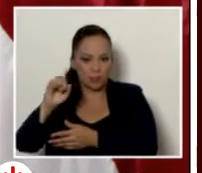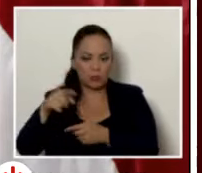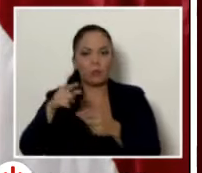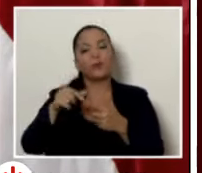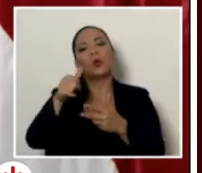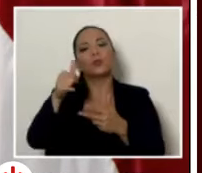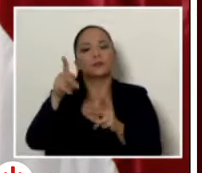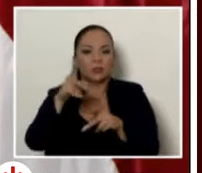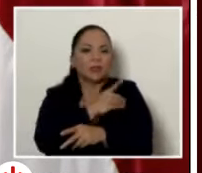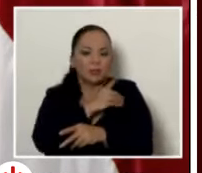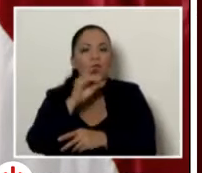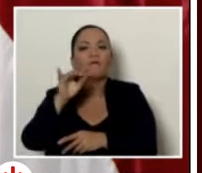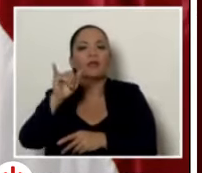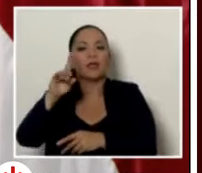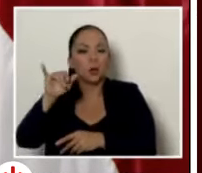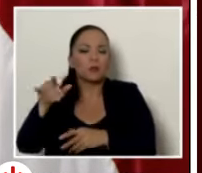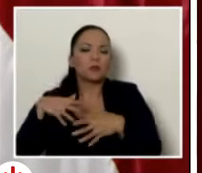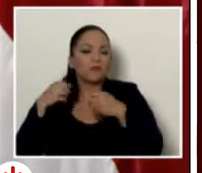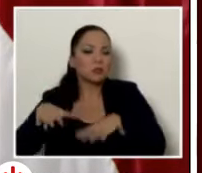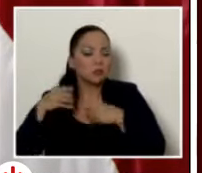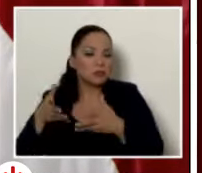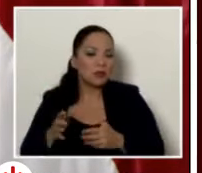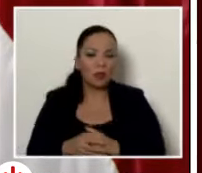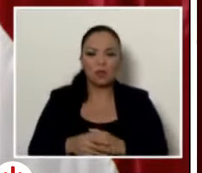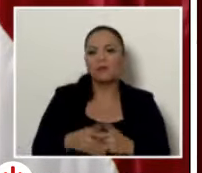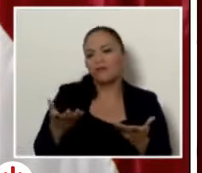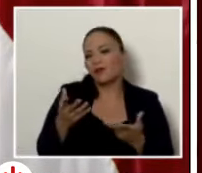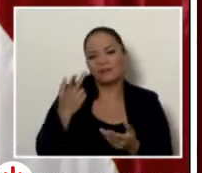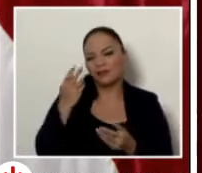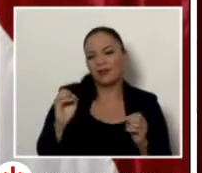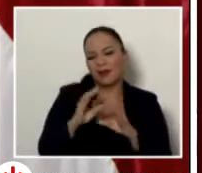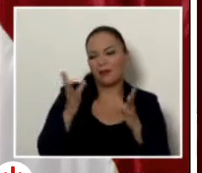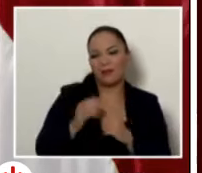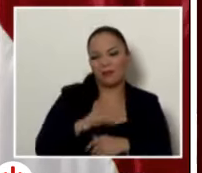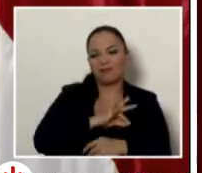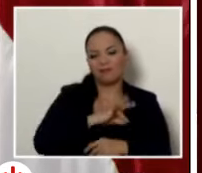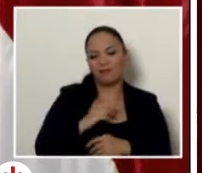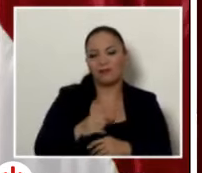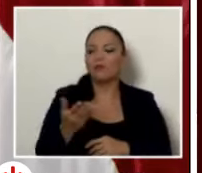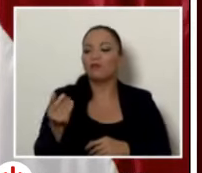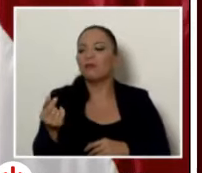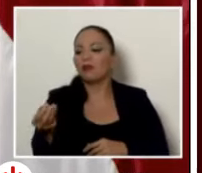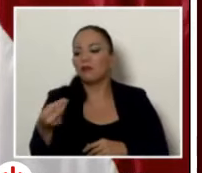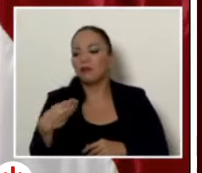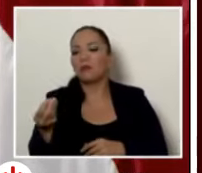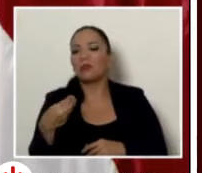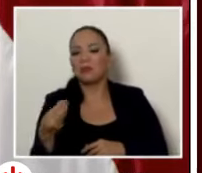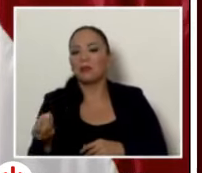que han renunciado pero si es un trato preferencial chame un menudillo ahí en la caja cuando salís del carro